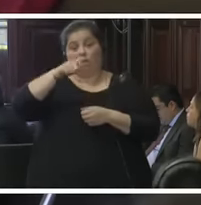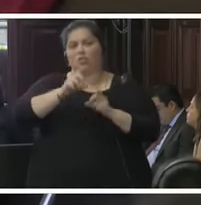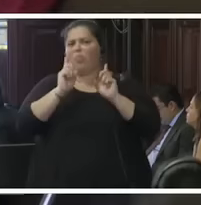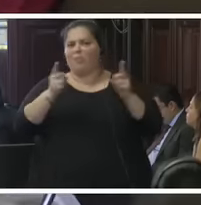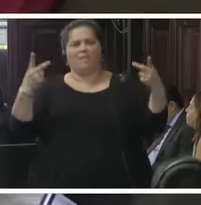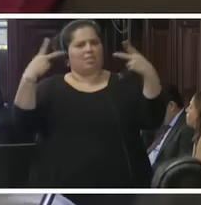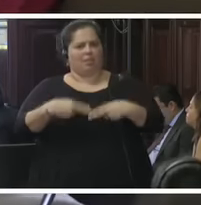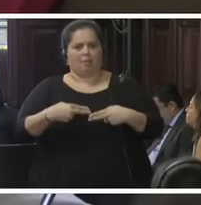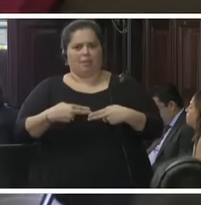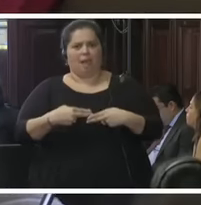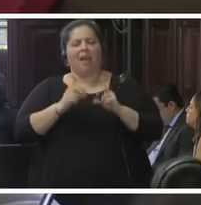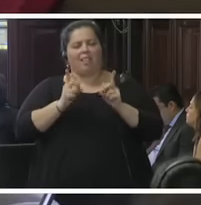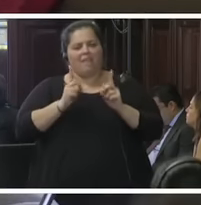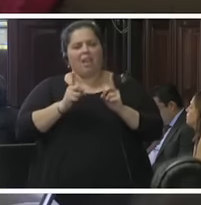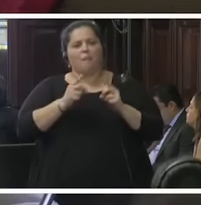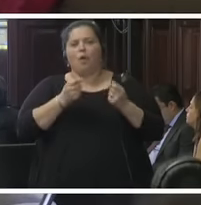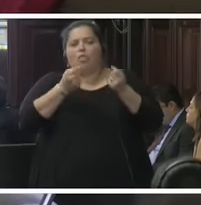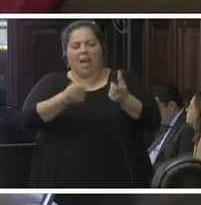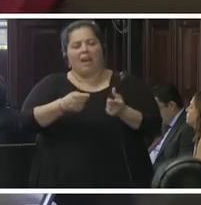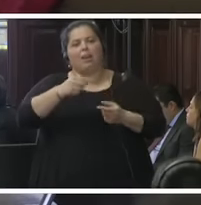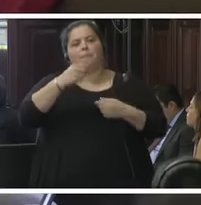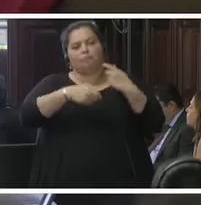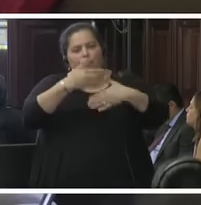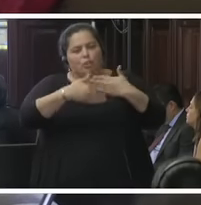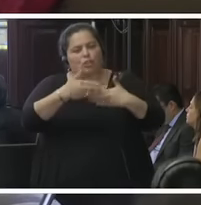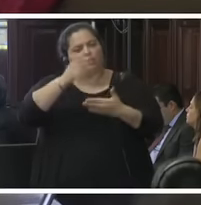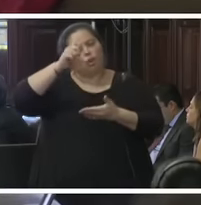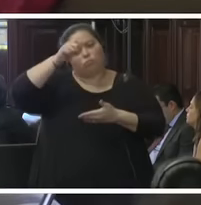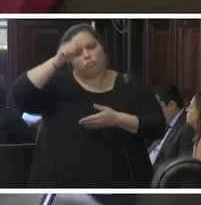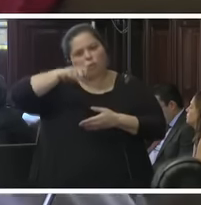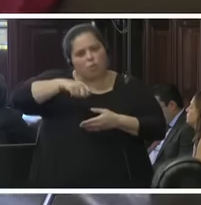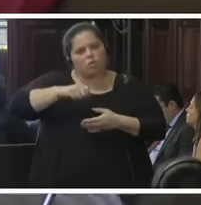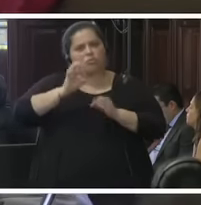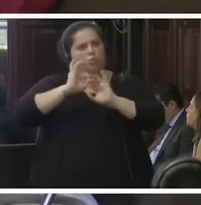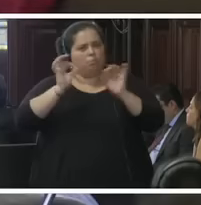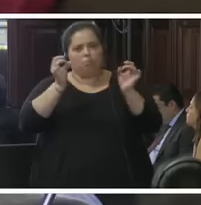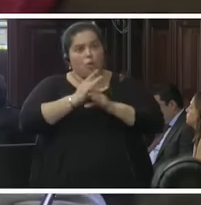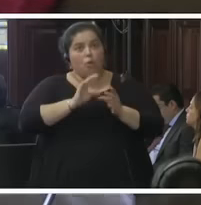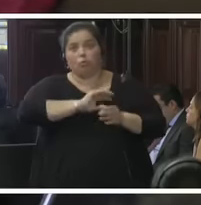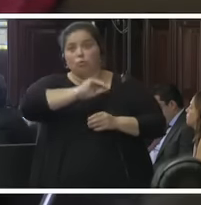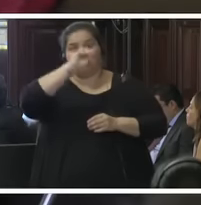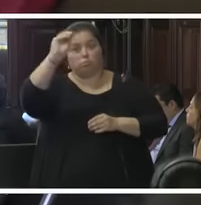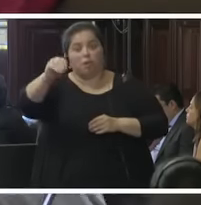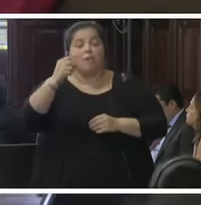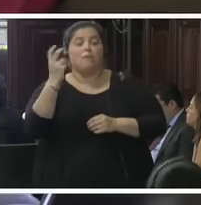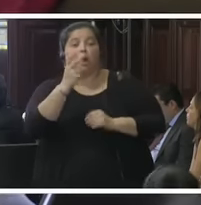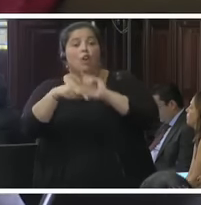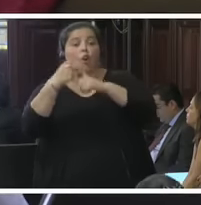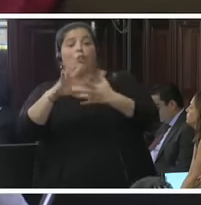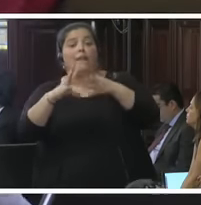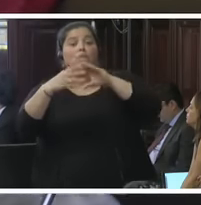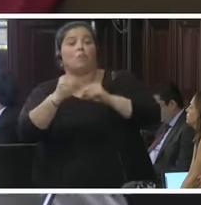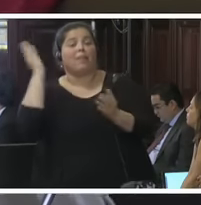procesar a la gente lo más rápido posible y llegar a una conclusión y después encontrar alguna manera de castigarlos más que mandarlos a la cárcel.